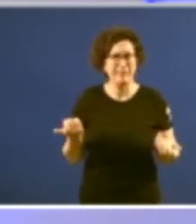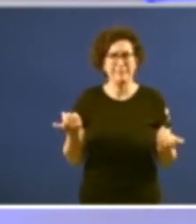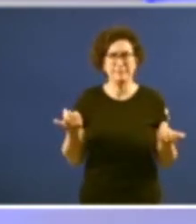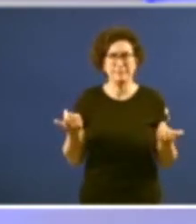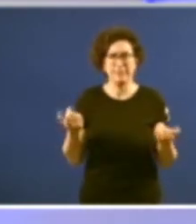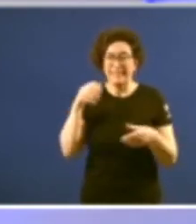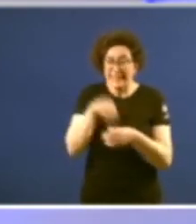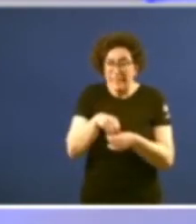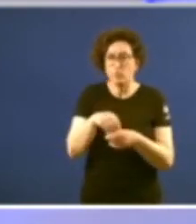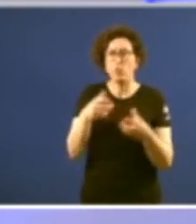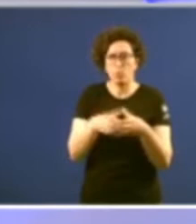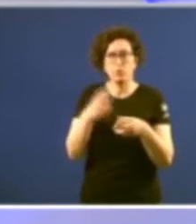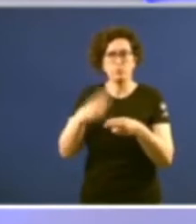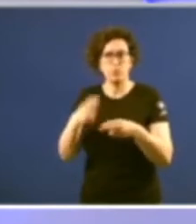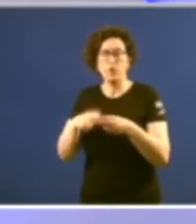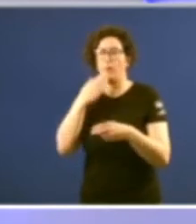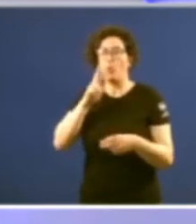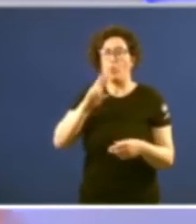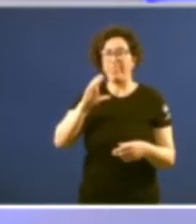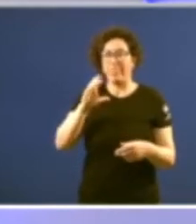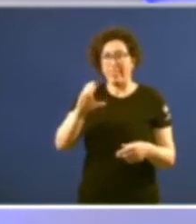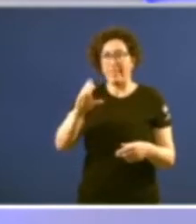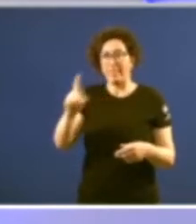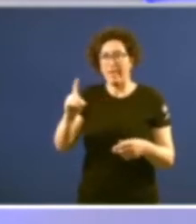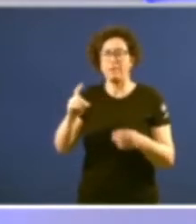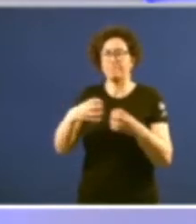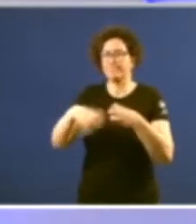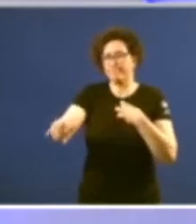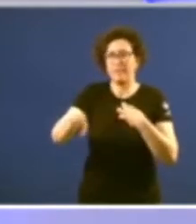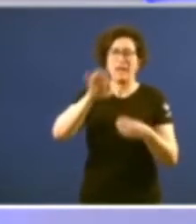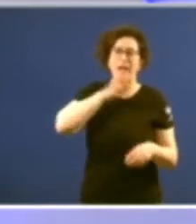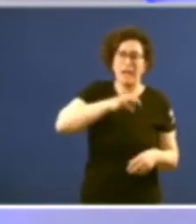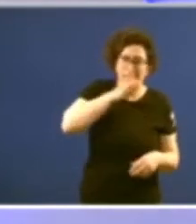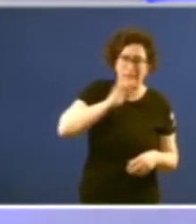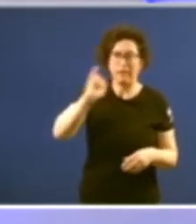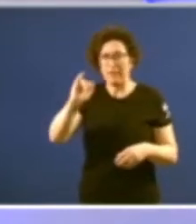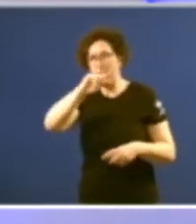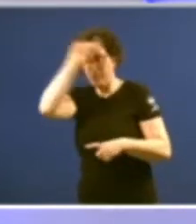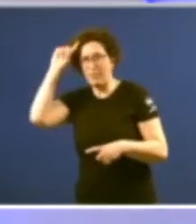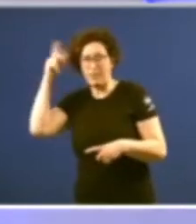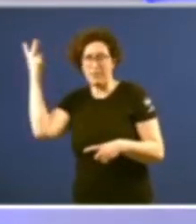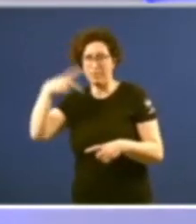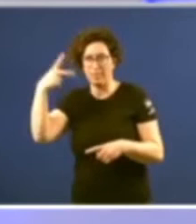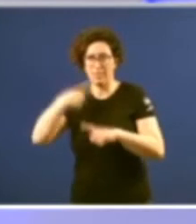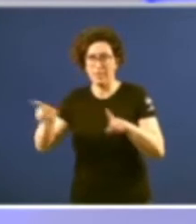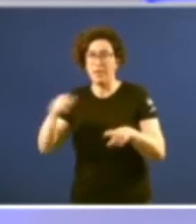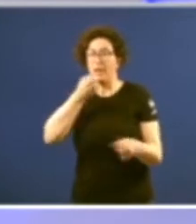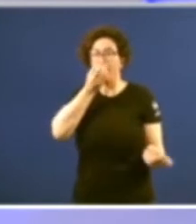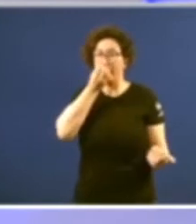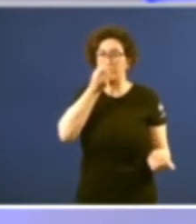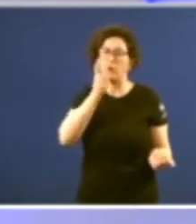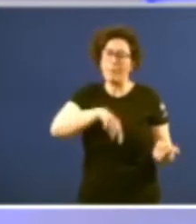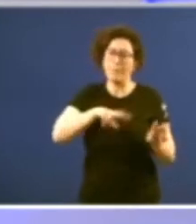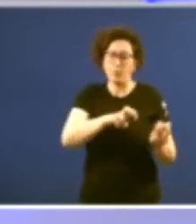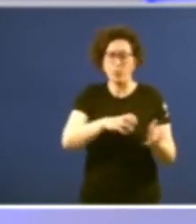dentro dos partidos por exemplo a UCD dividese entre a UCD galega e a UCD de Madrid no PSOE primeiro hai